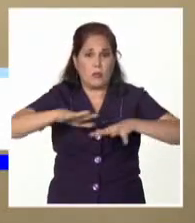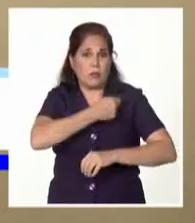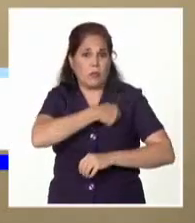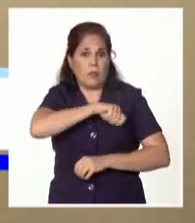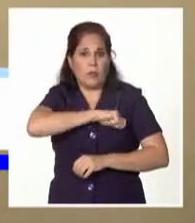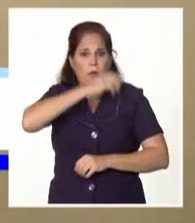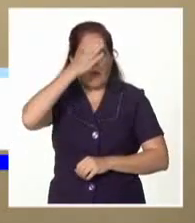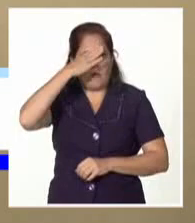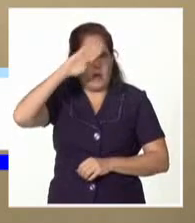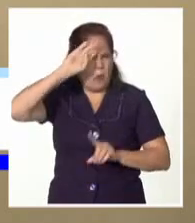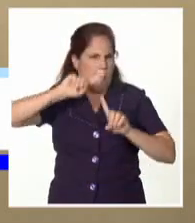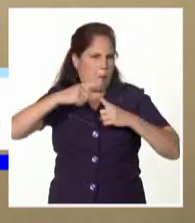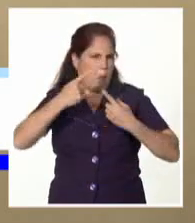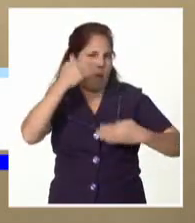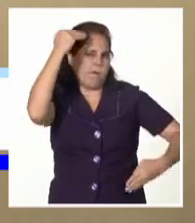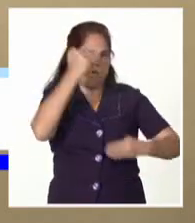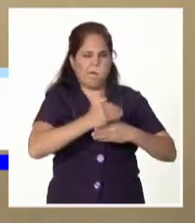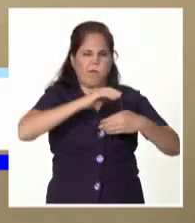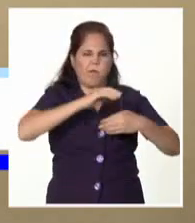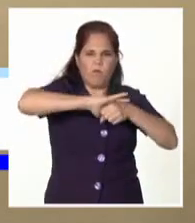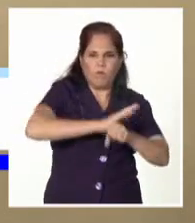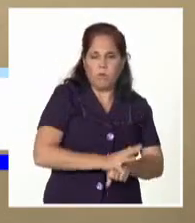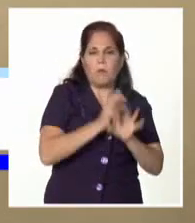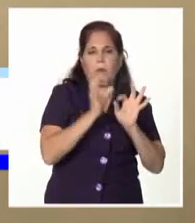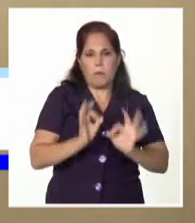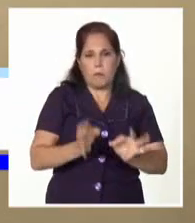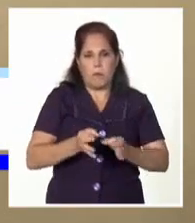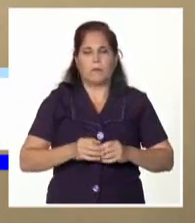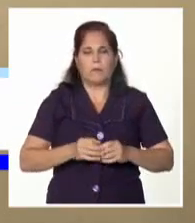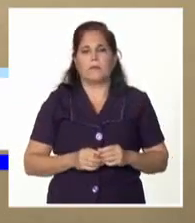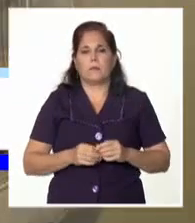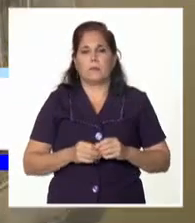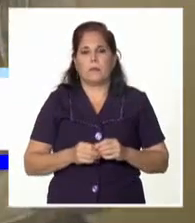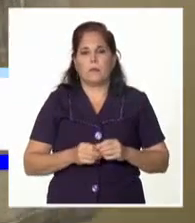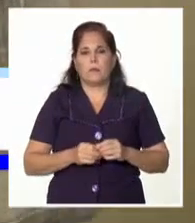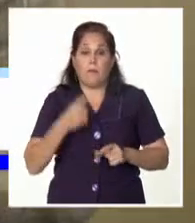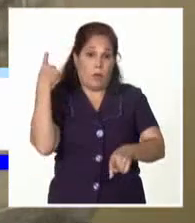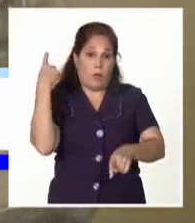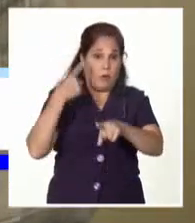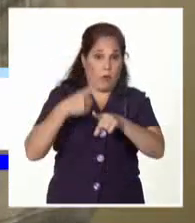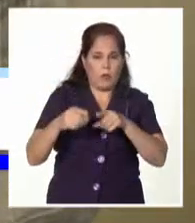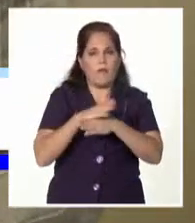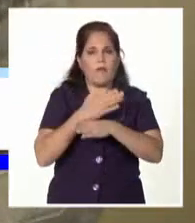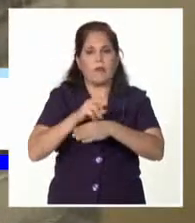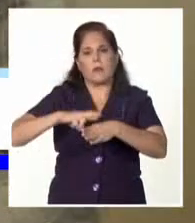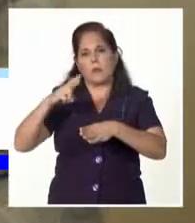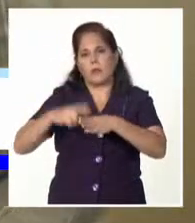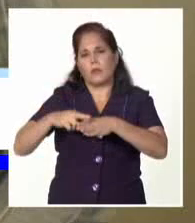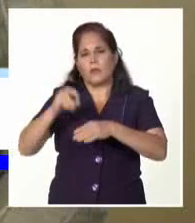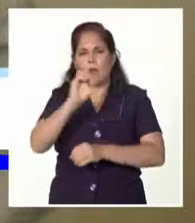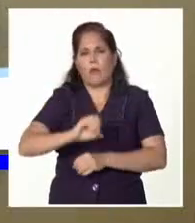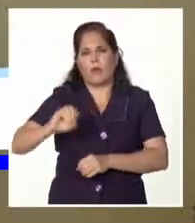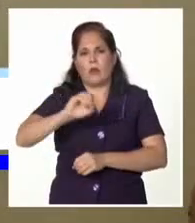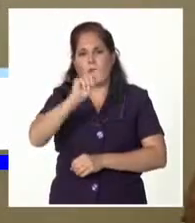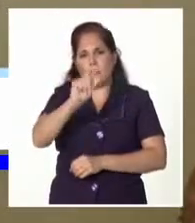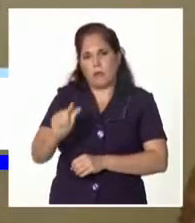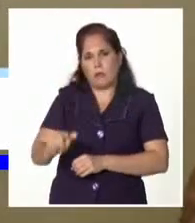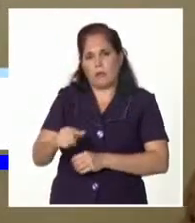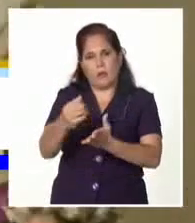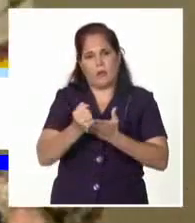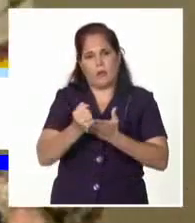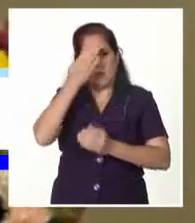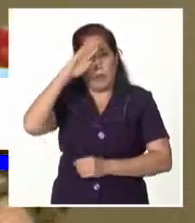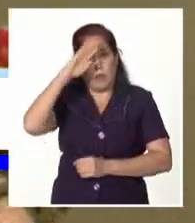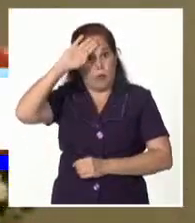causadas por el recrudecimiento del bloqueo de Estados Unidos. Por su parte, varios representantes de organizaciones italianas solidarias con Cuba